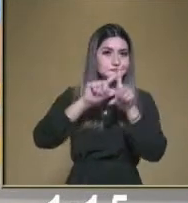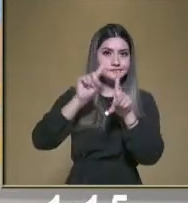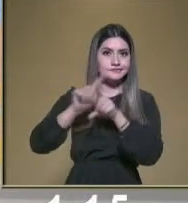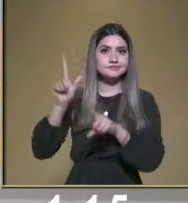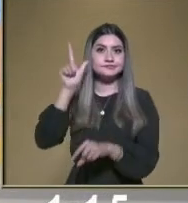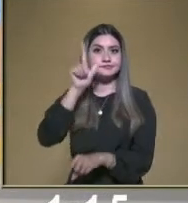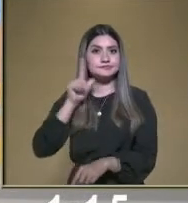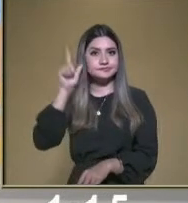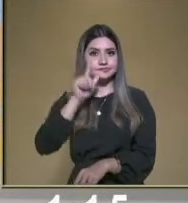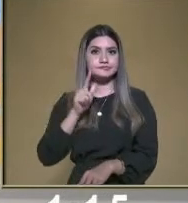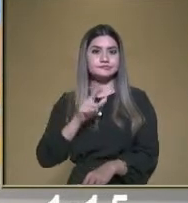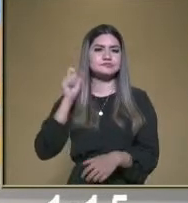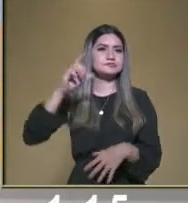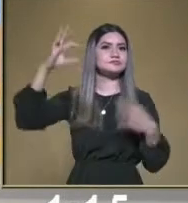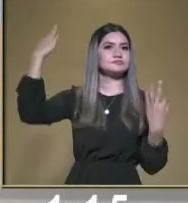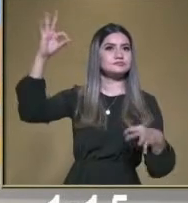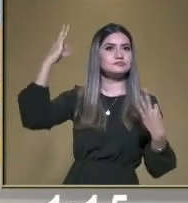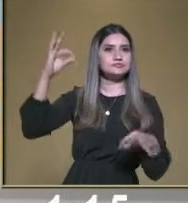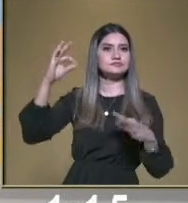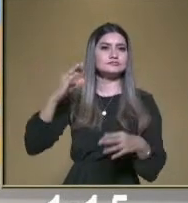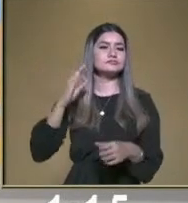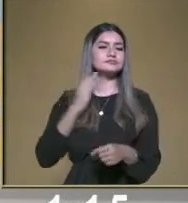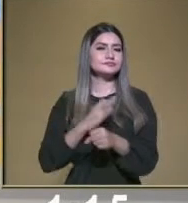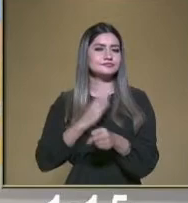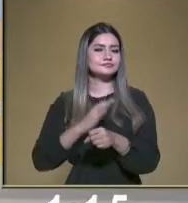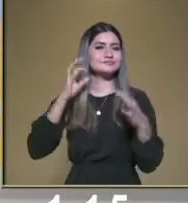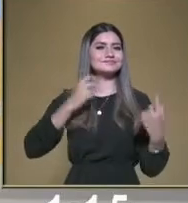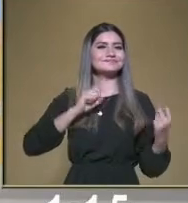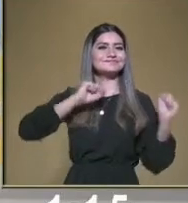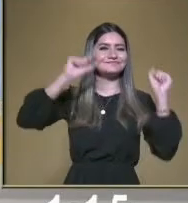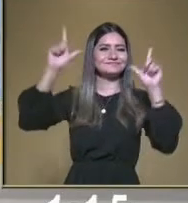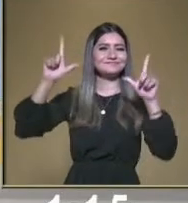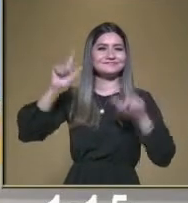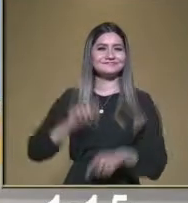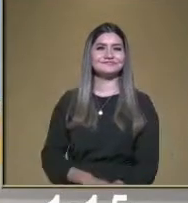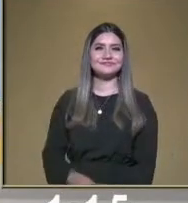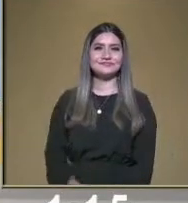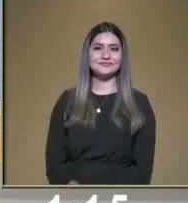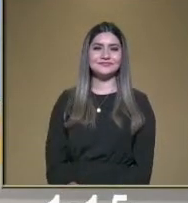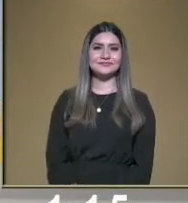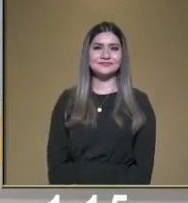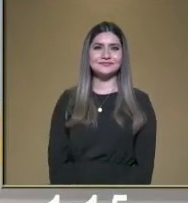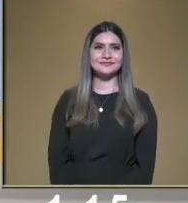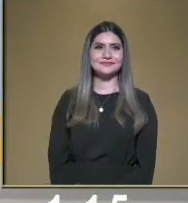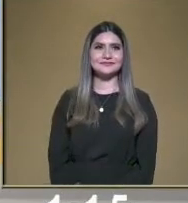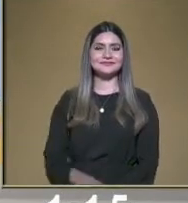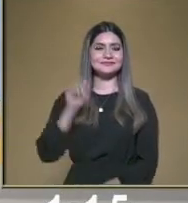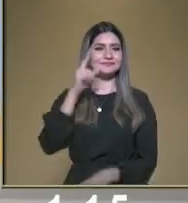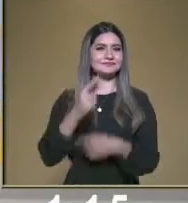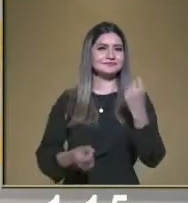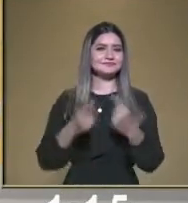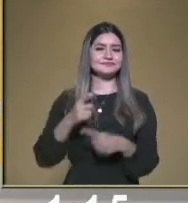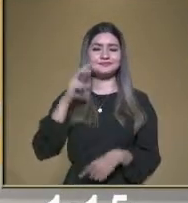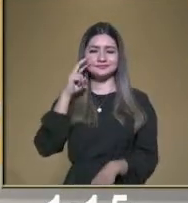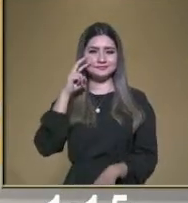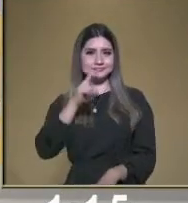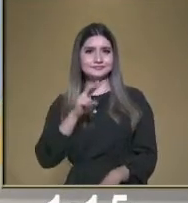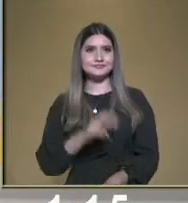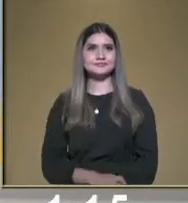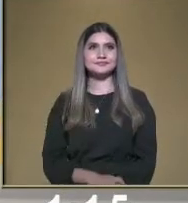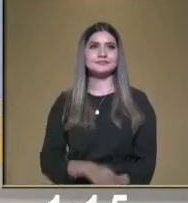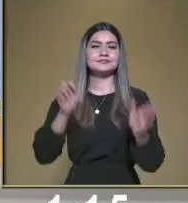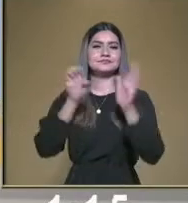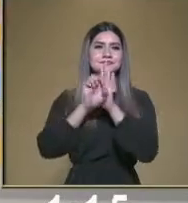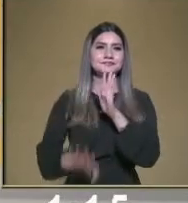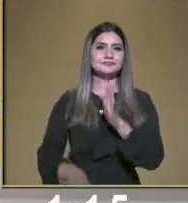carteles que vamos a mostrar ahorita. Así es, maestro. Bueno, tenemos algunos carteles, tenemos el